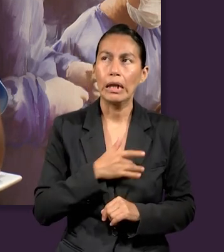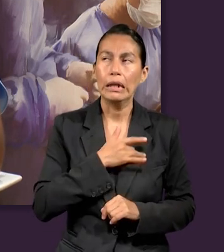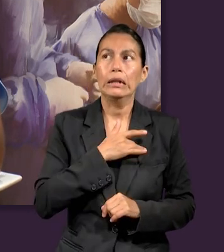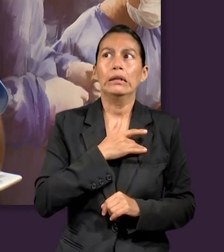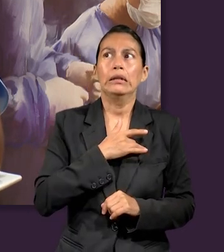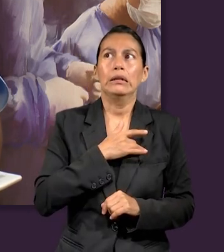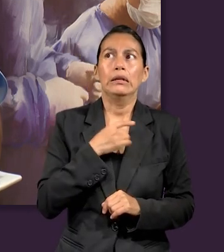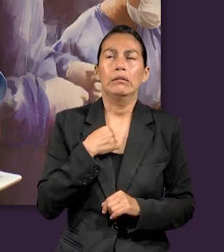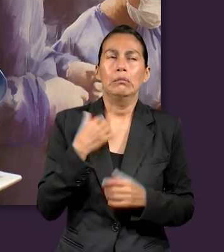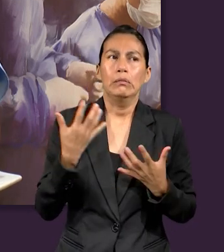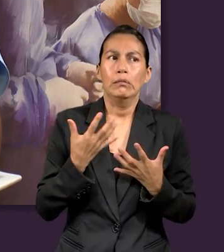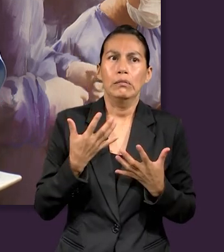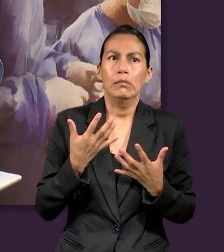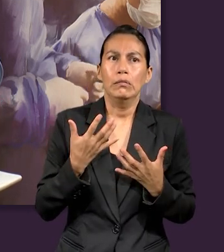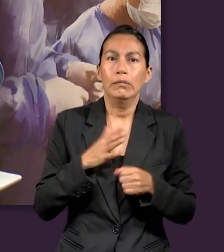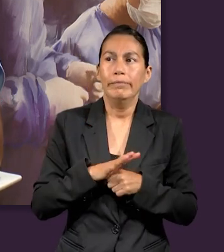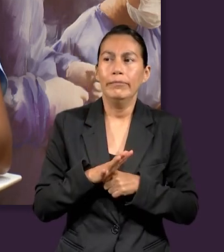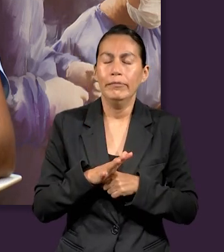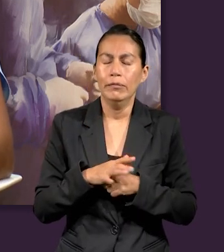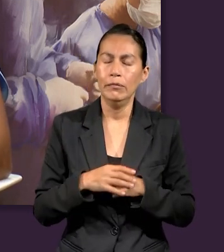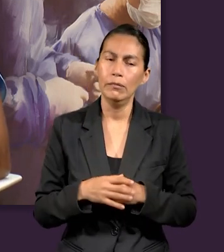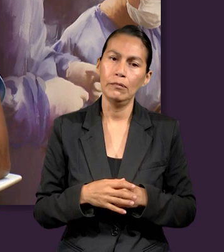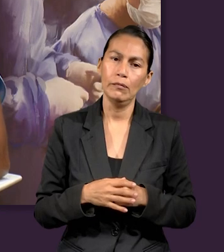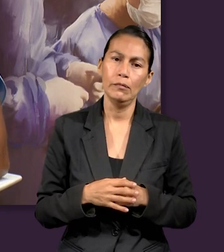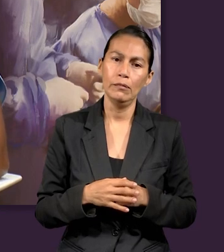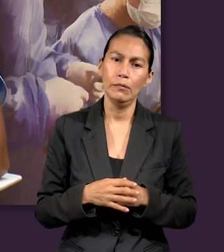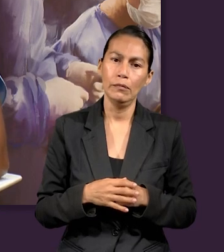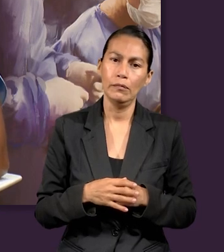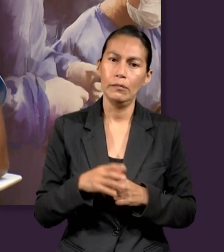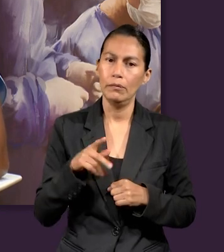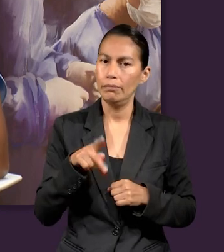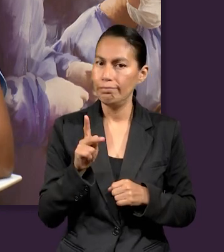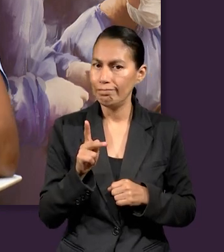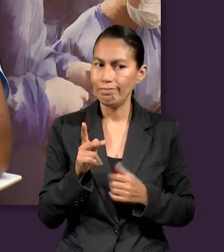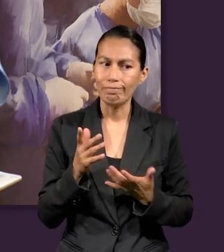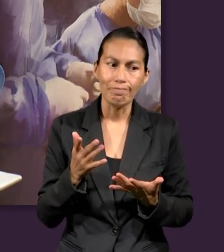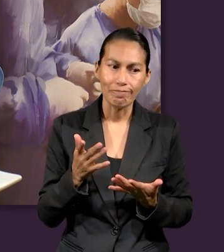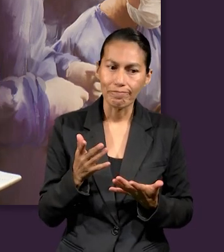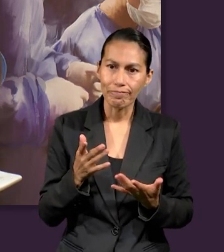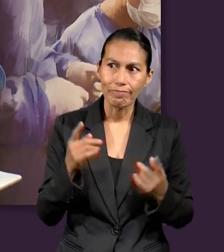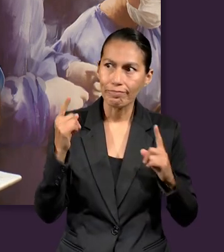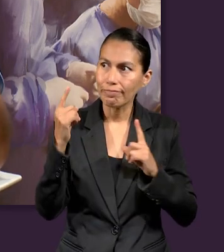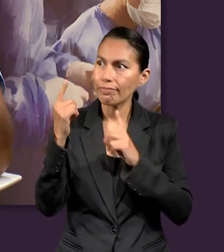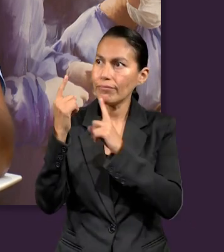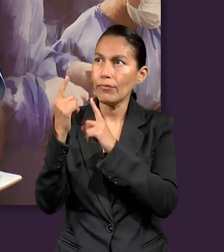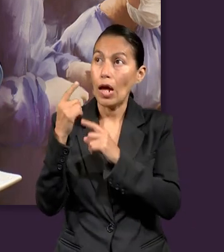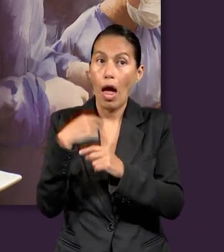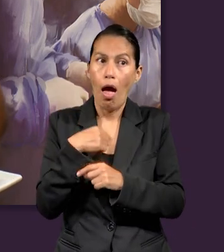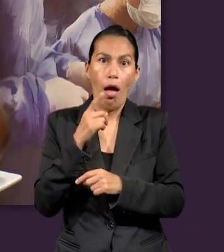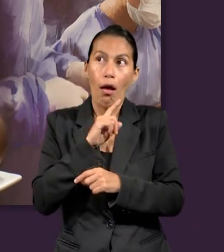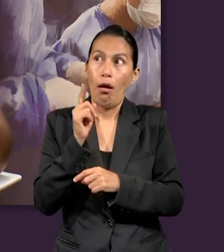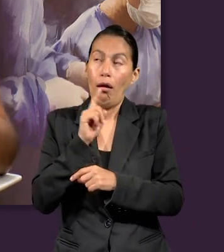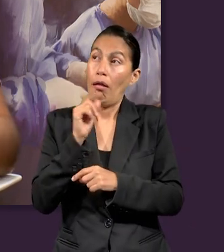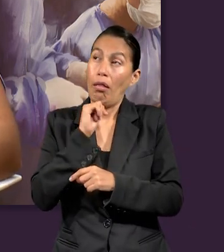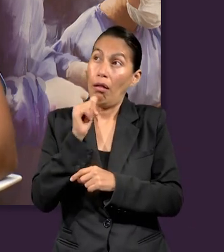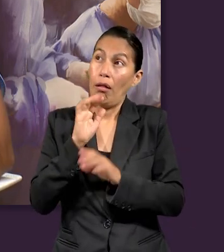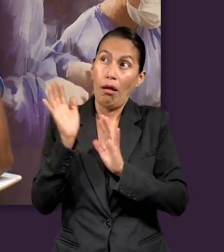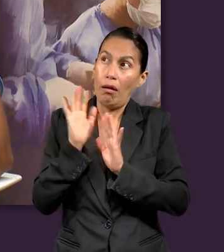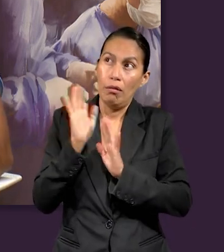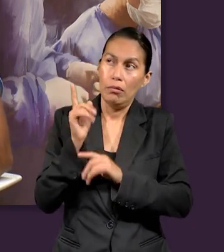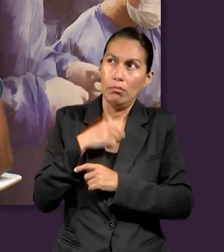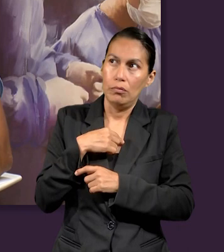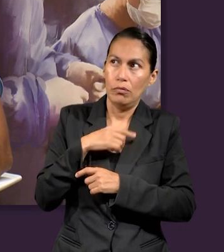tú pues piensas, ¿y ahora qué hice, no? Pero finalmente vas y buscas, no, yo no hice nada.